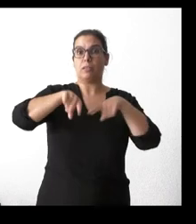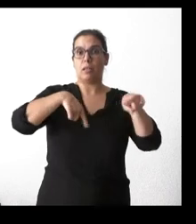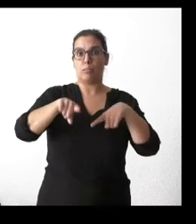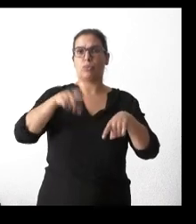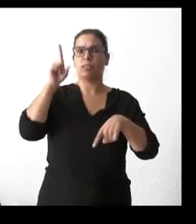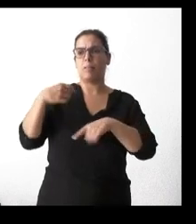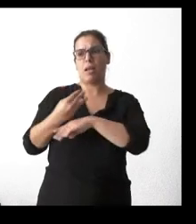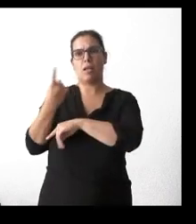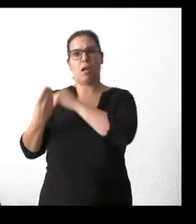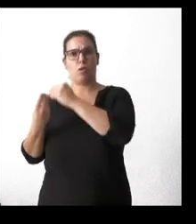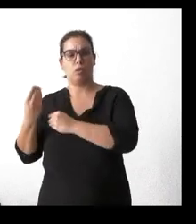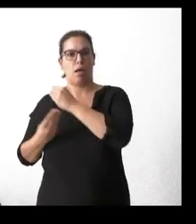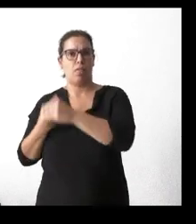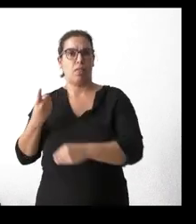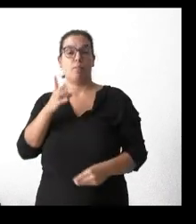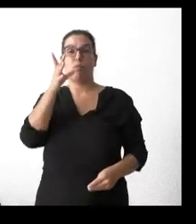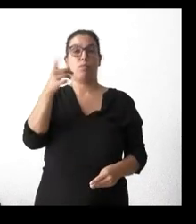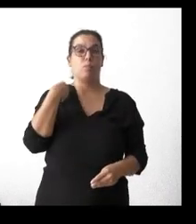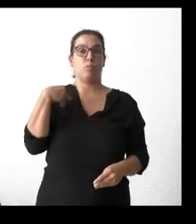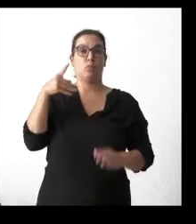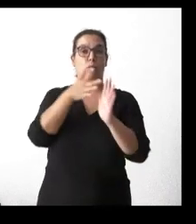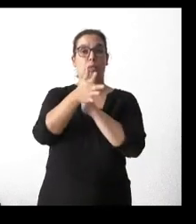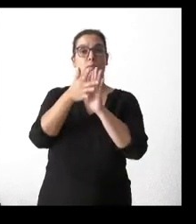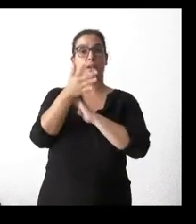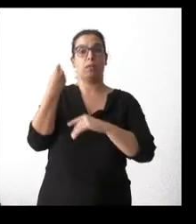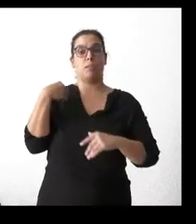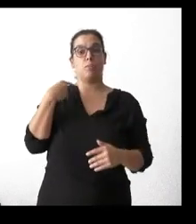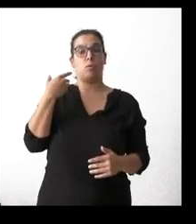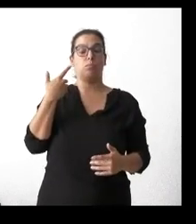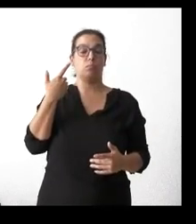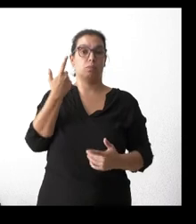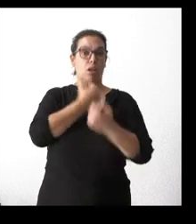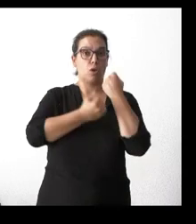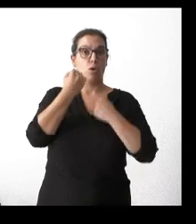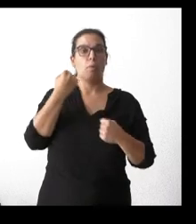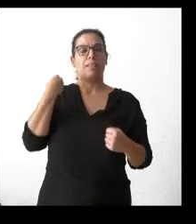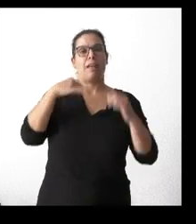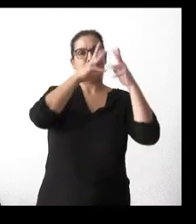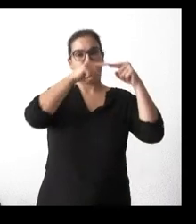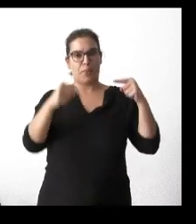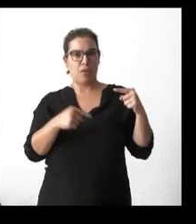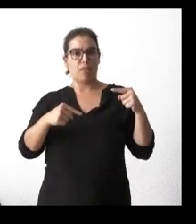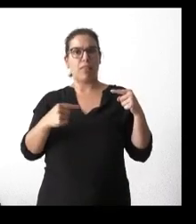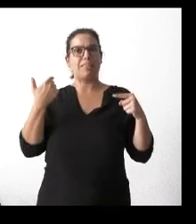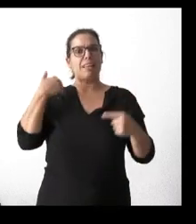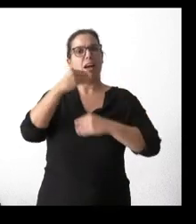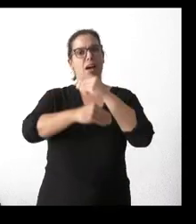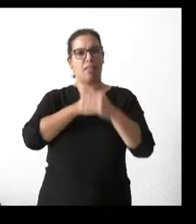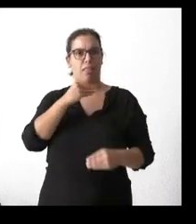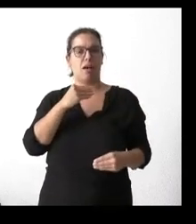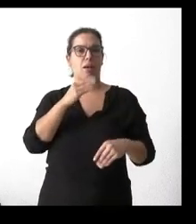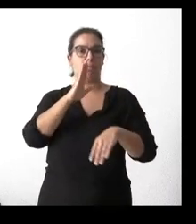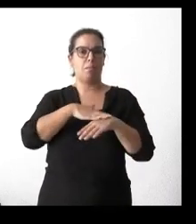ferroviarios. Porque, como bien nos ha comentado, esa operación económica muy elevada para el déficit ya existía antes de tomar este tipo de medidas. No están